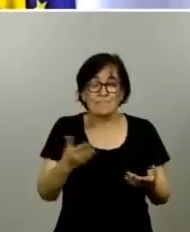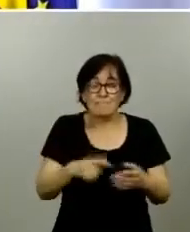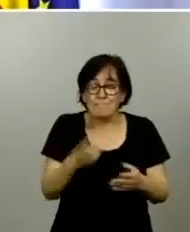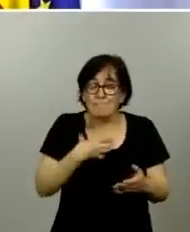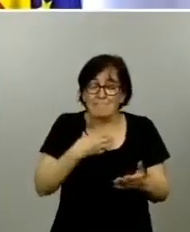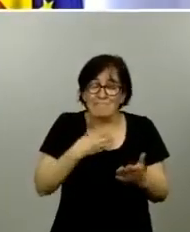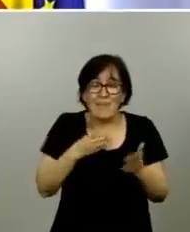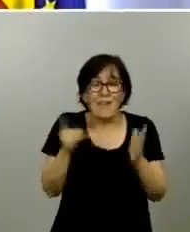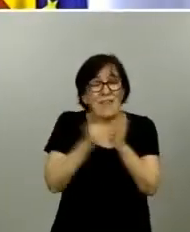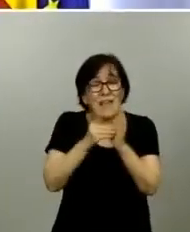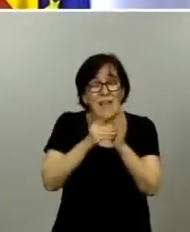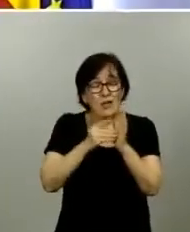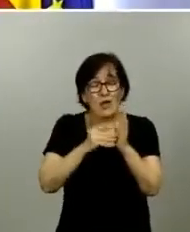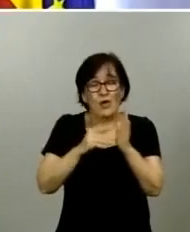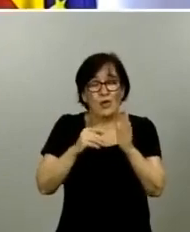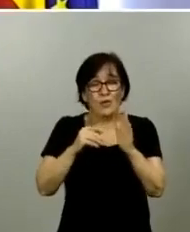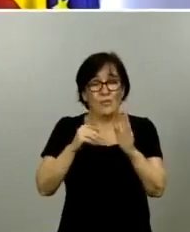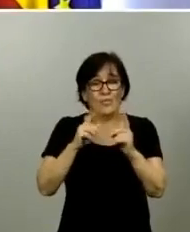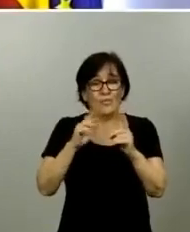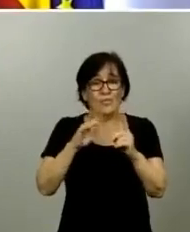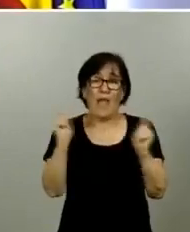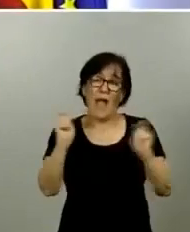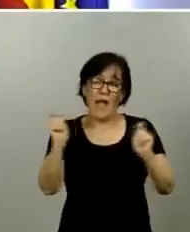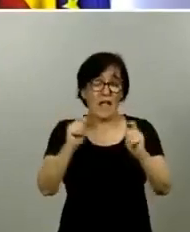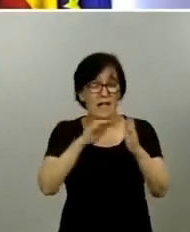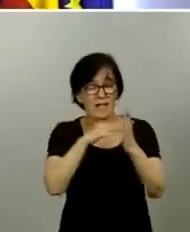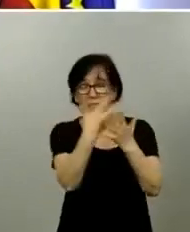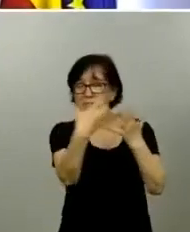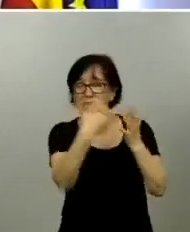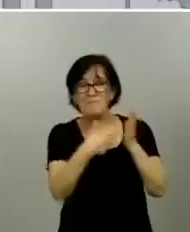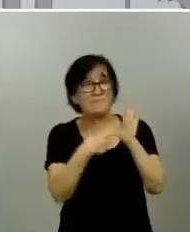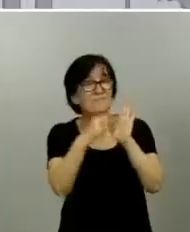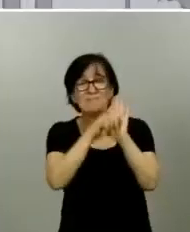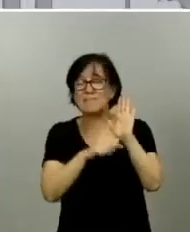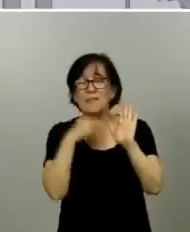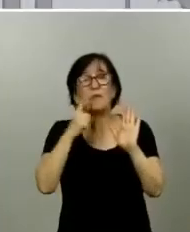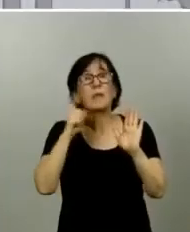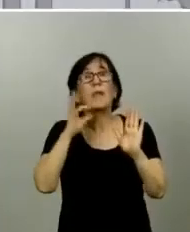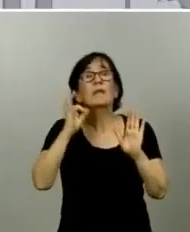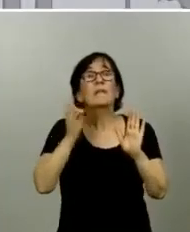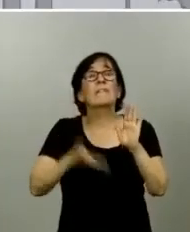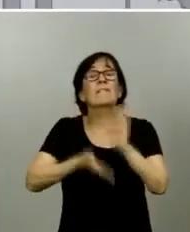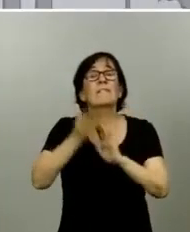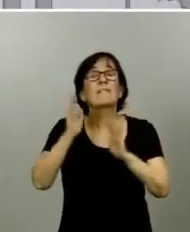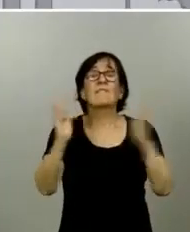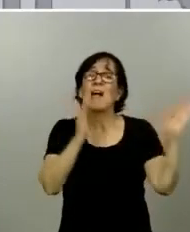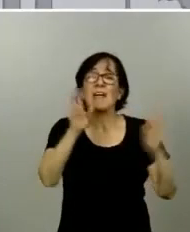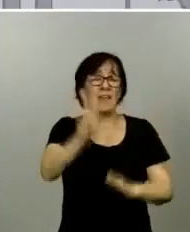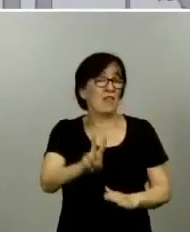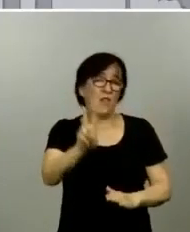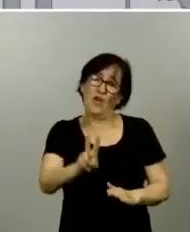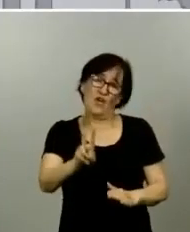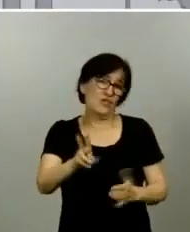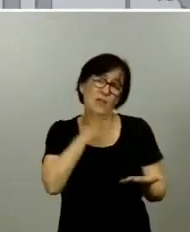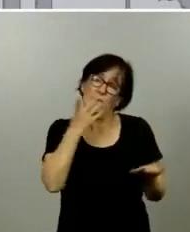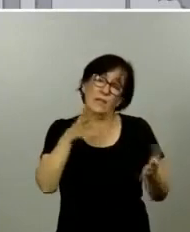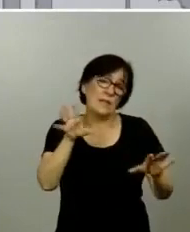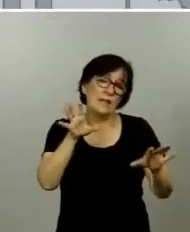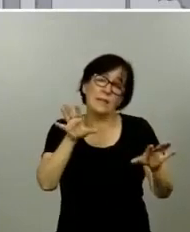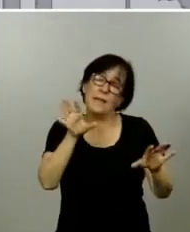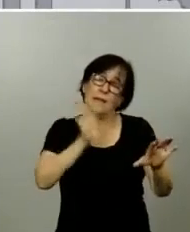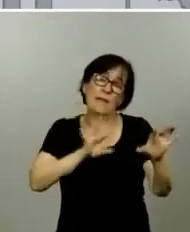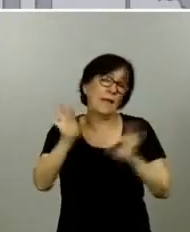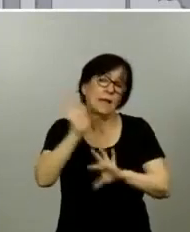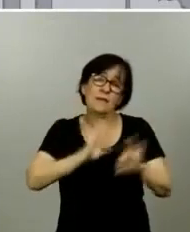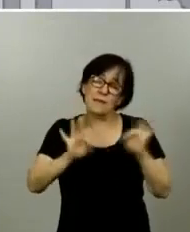de alarma que solo permite el reinicio de actividades académicas cuando se están fase 2 y por tanto, es una decisión que, tal